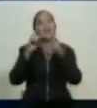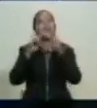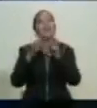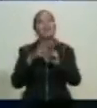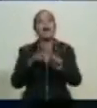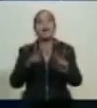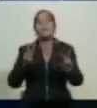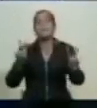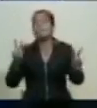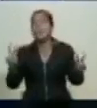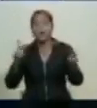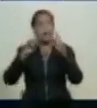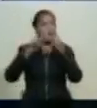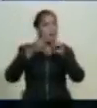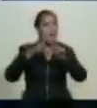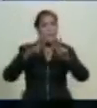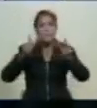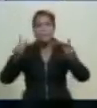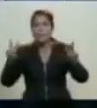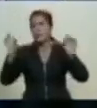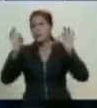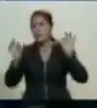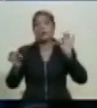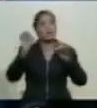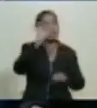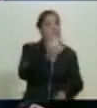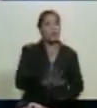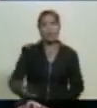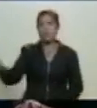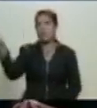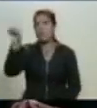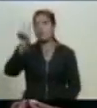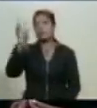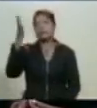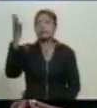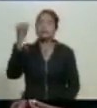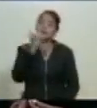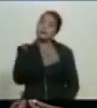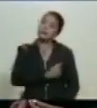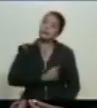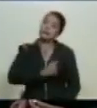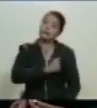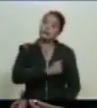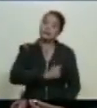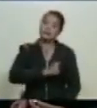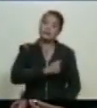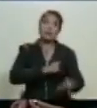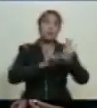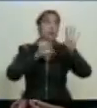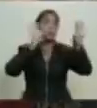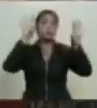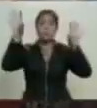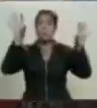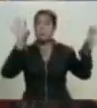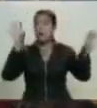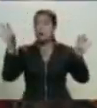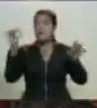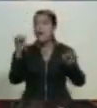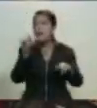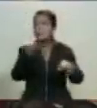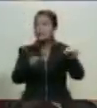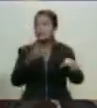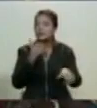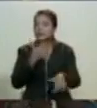himno la paz se ha convertido en un himno de los venezolanos lamentablemente hacia afuera del país hay gente